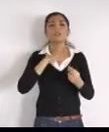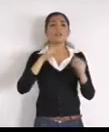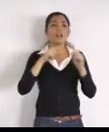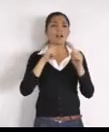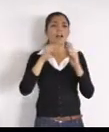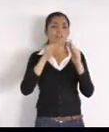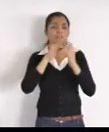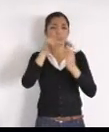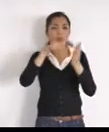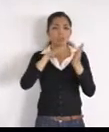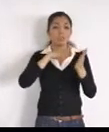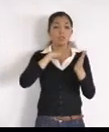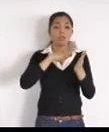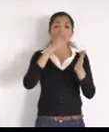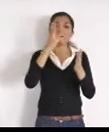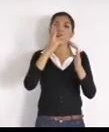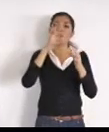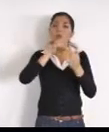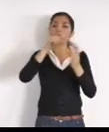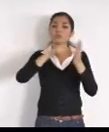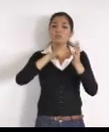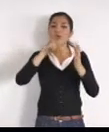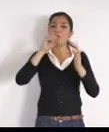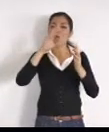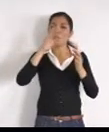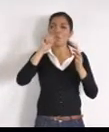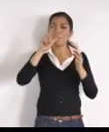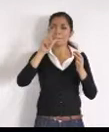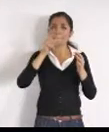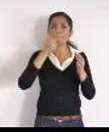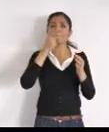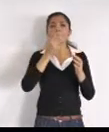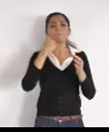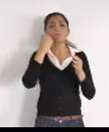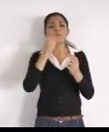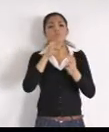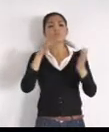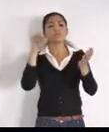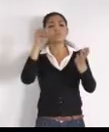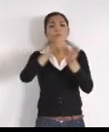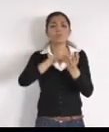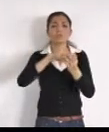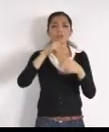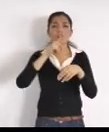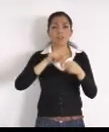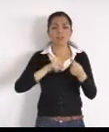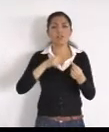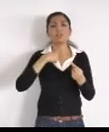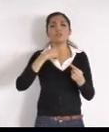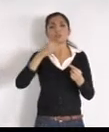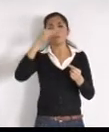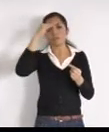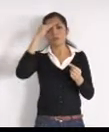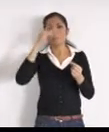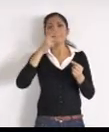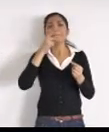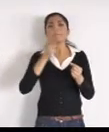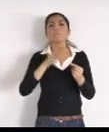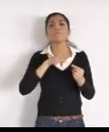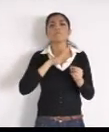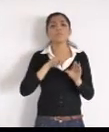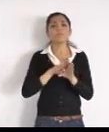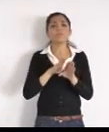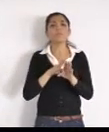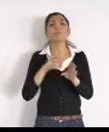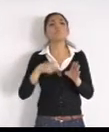hacer, poner números oficiales, lo cual, yo pensé, como A y B, pero no me los aceptaron, yo no tengo trabajo, y quise ayudarme, con la